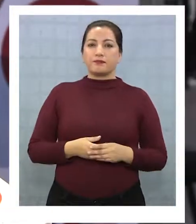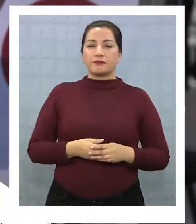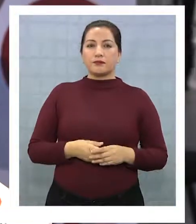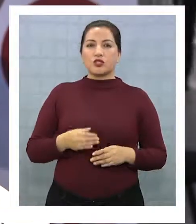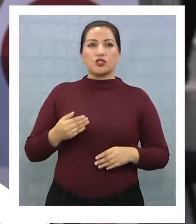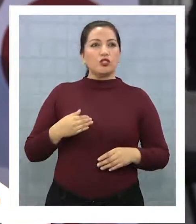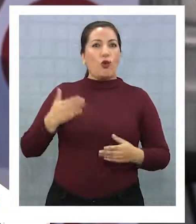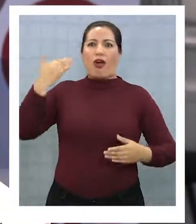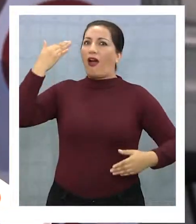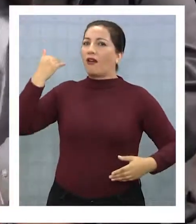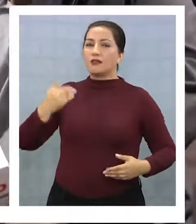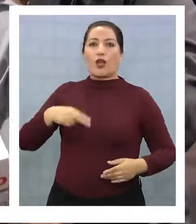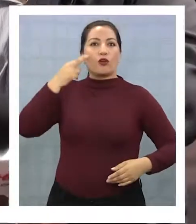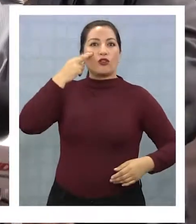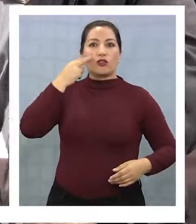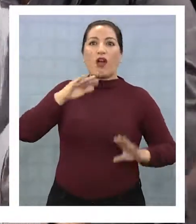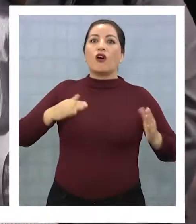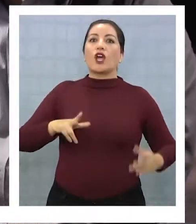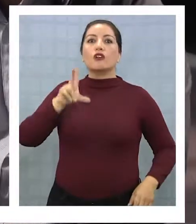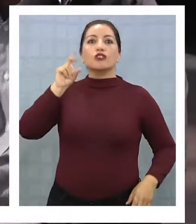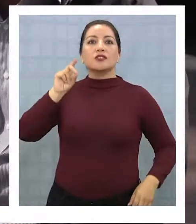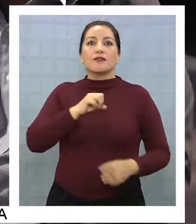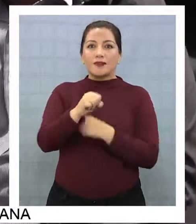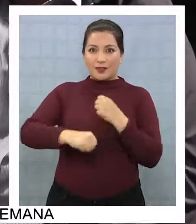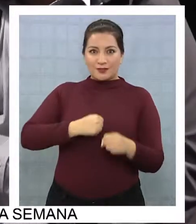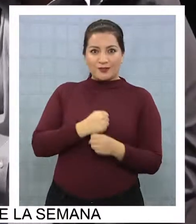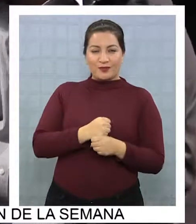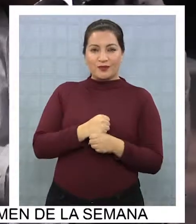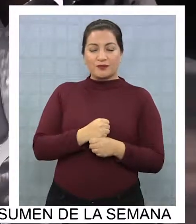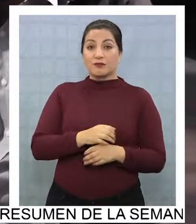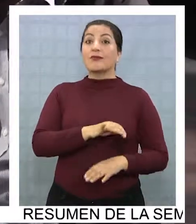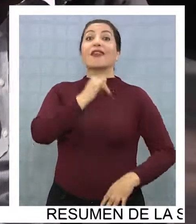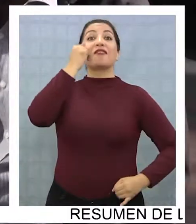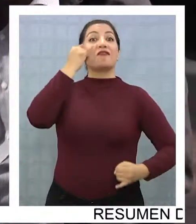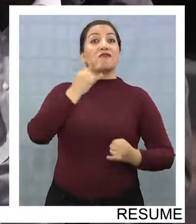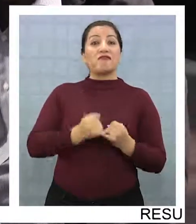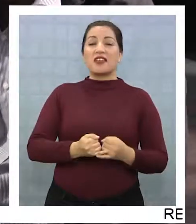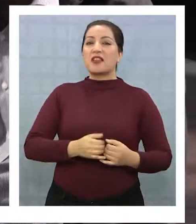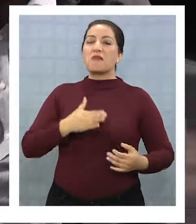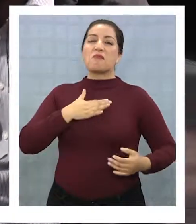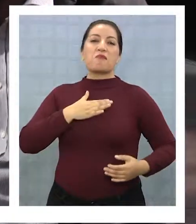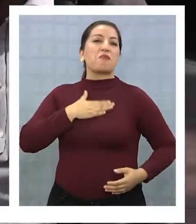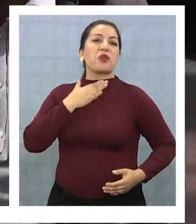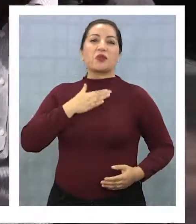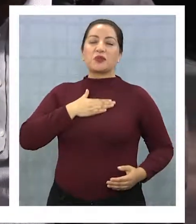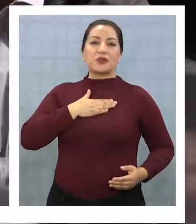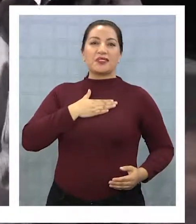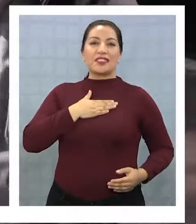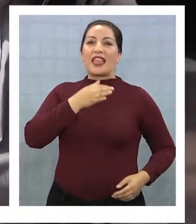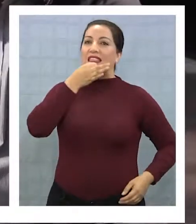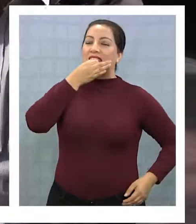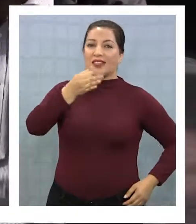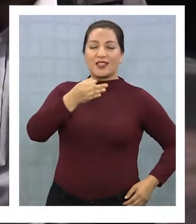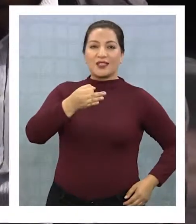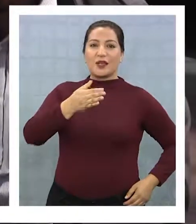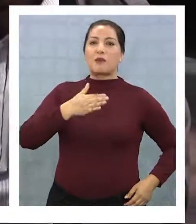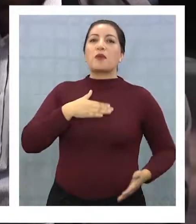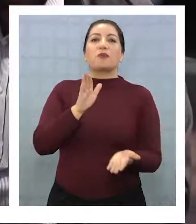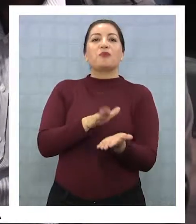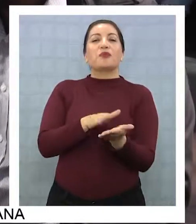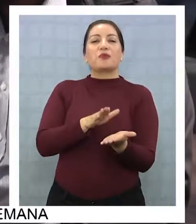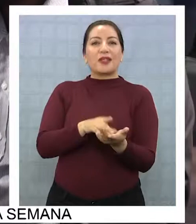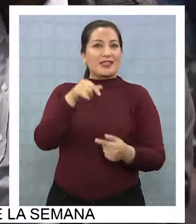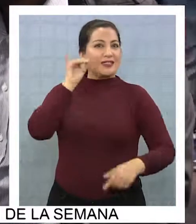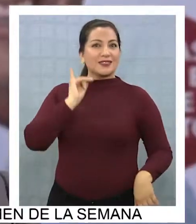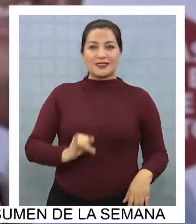razón y tengo 80 años. Finalmente, y fiel a su estilo, el precandidato se refirió a sus propuestas, donde se mantienen